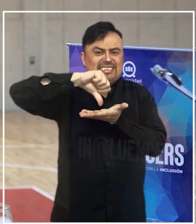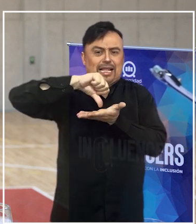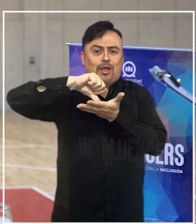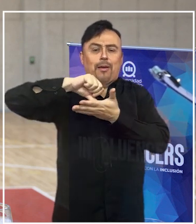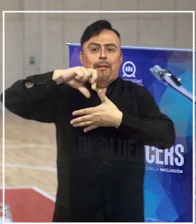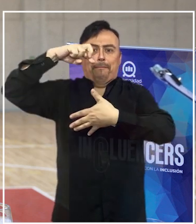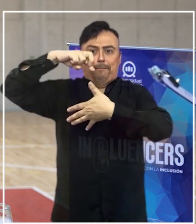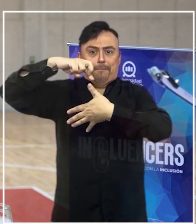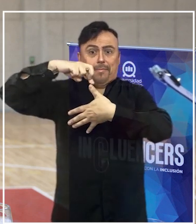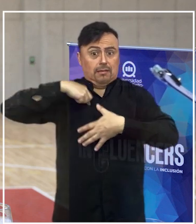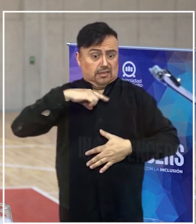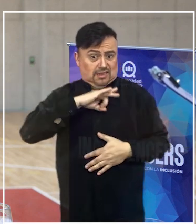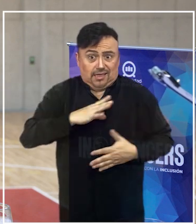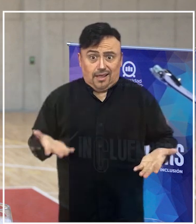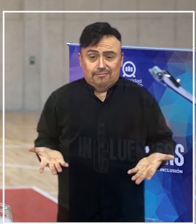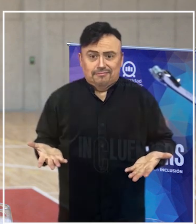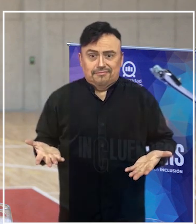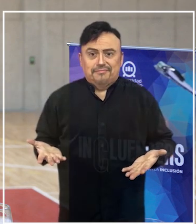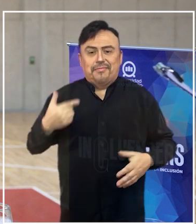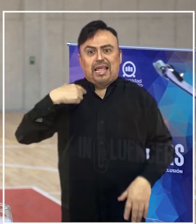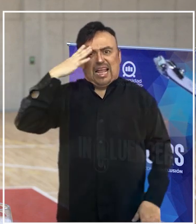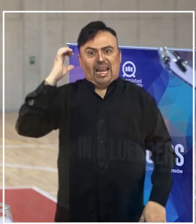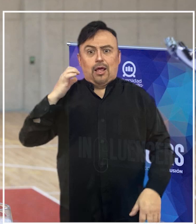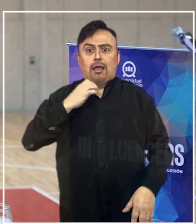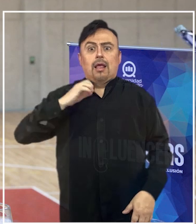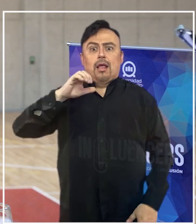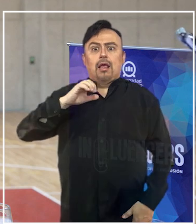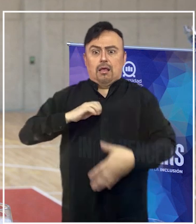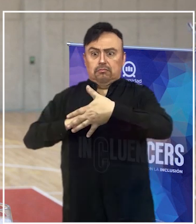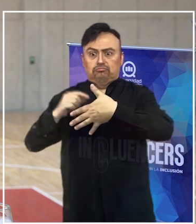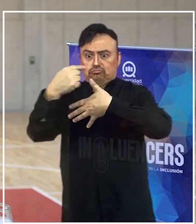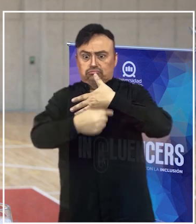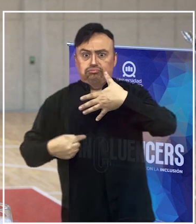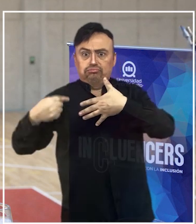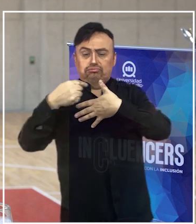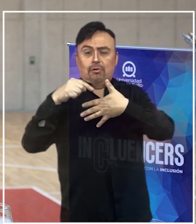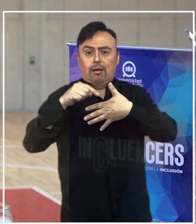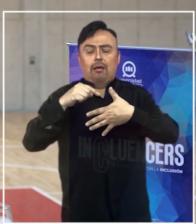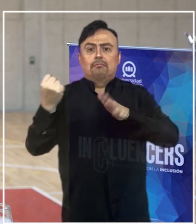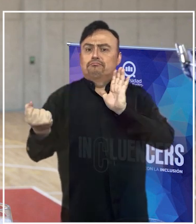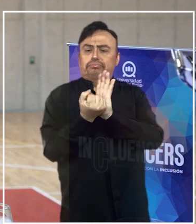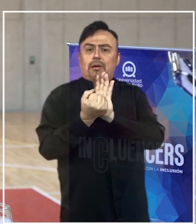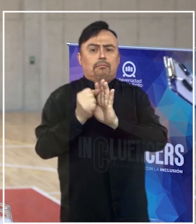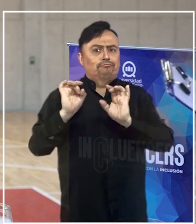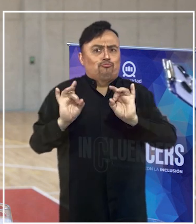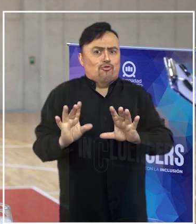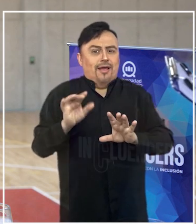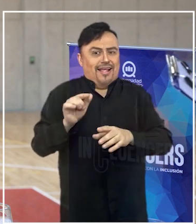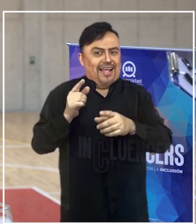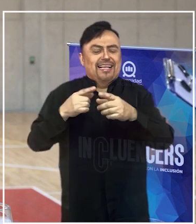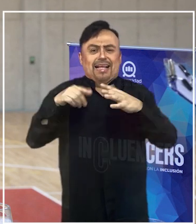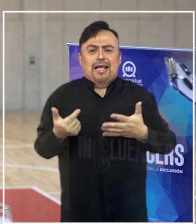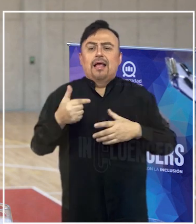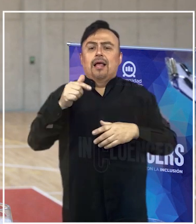en nuestro país. Y creo que en la región también marca un hito. Poder desarrollar en este espacio